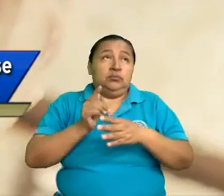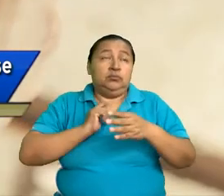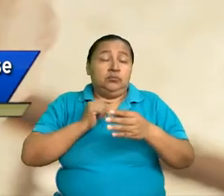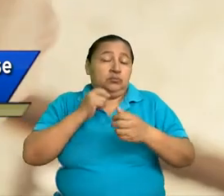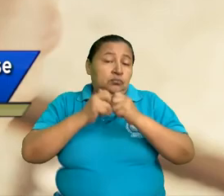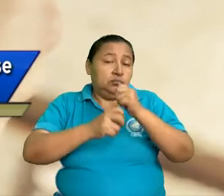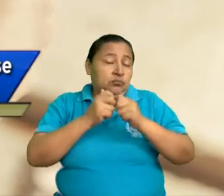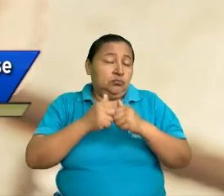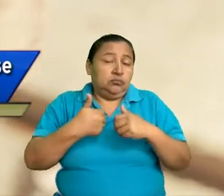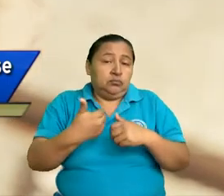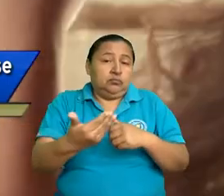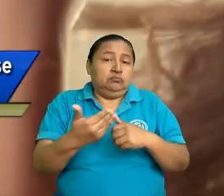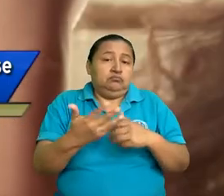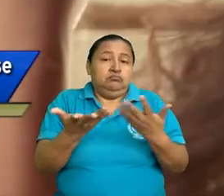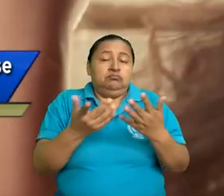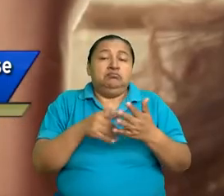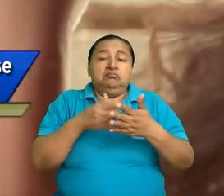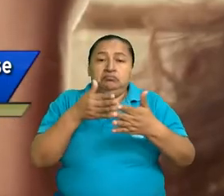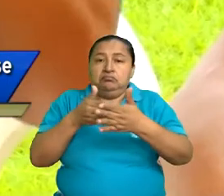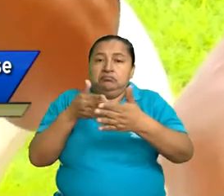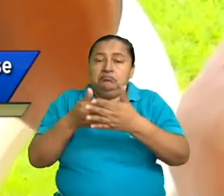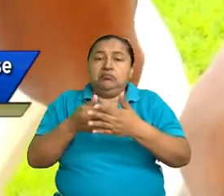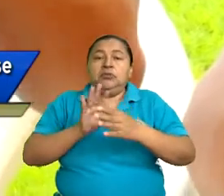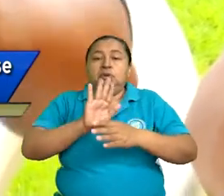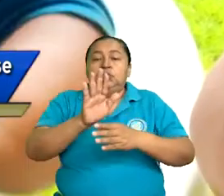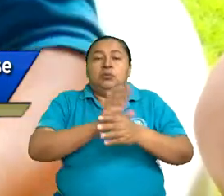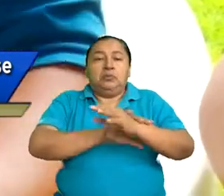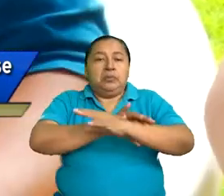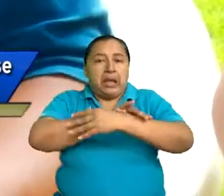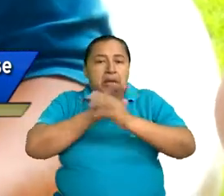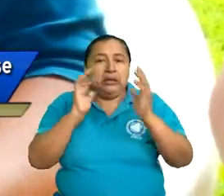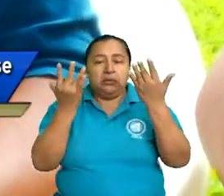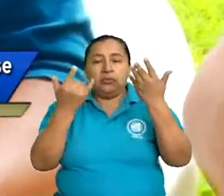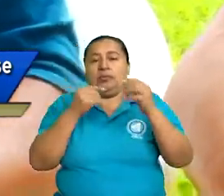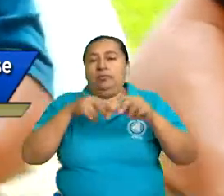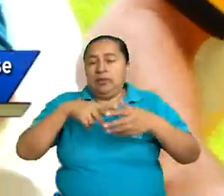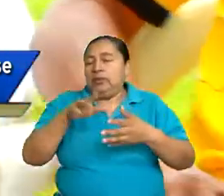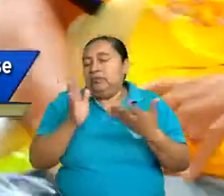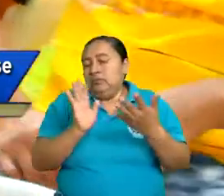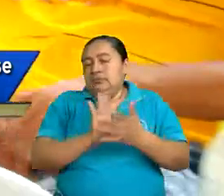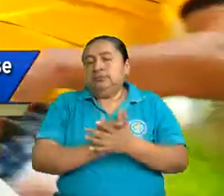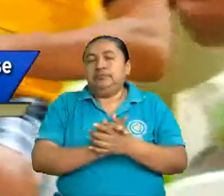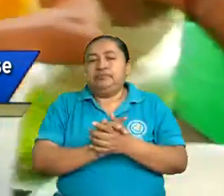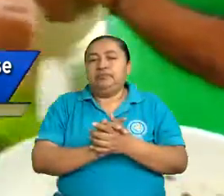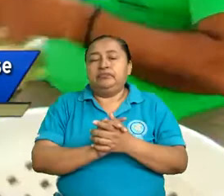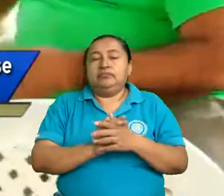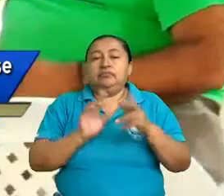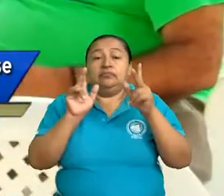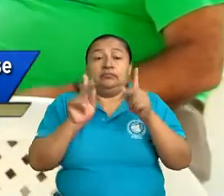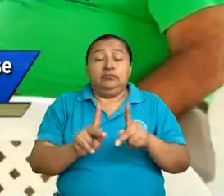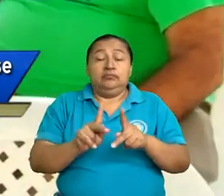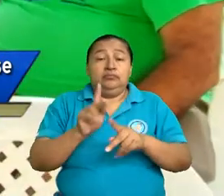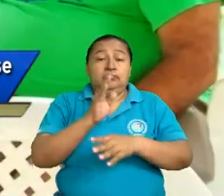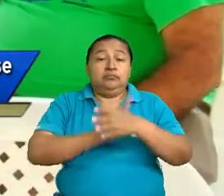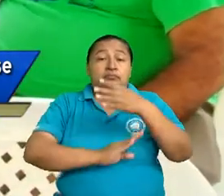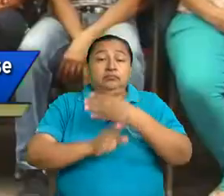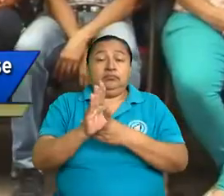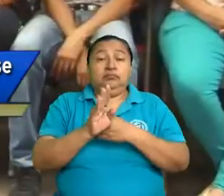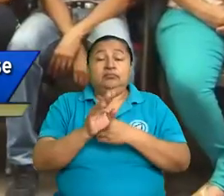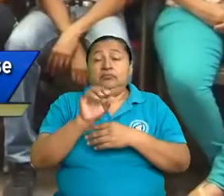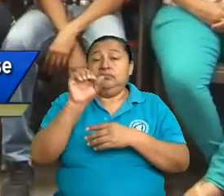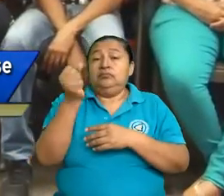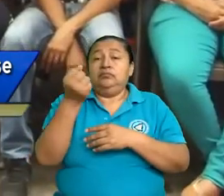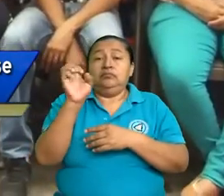limitaciones en sus brazos, en sus piernas, etc. Las personas con discapacidades